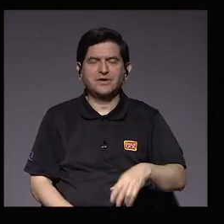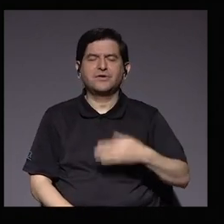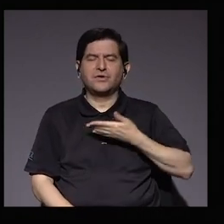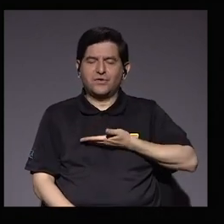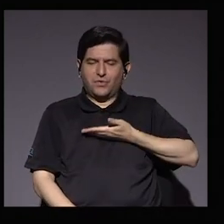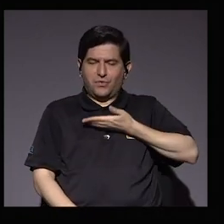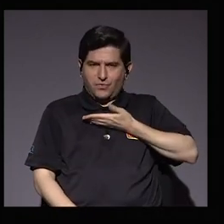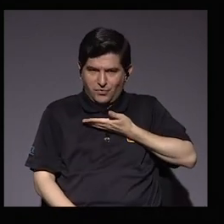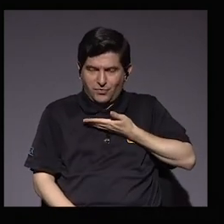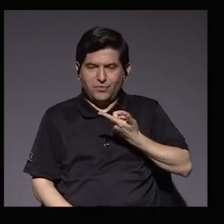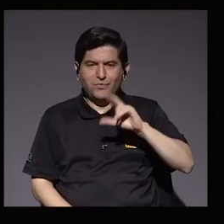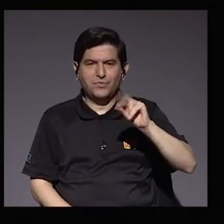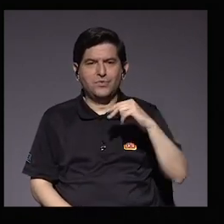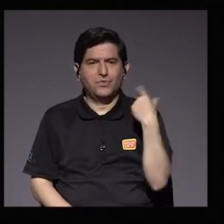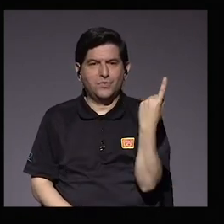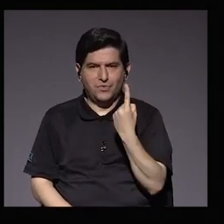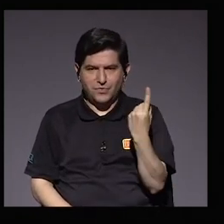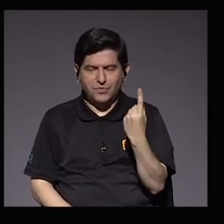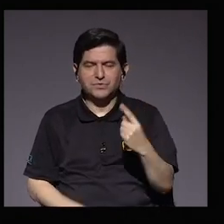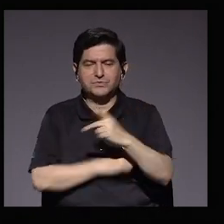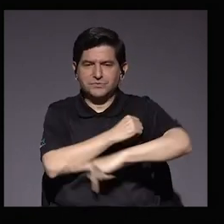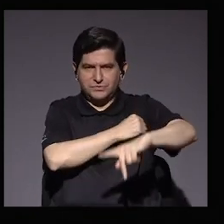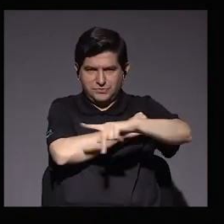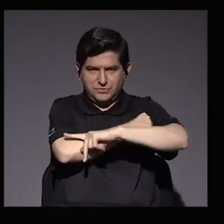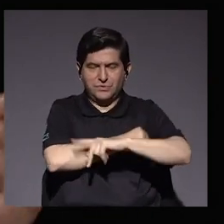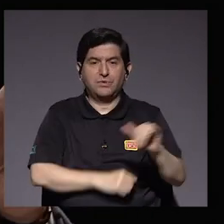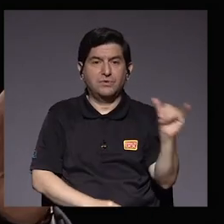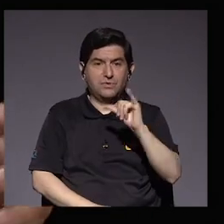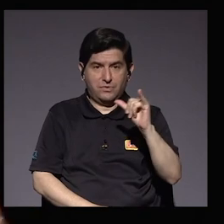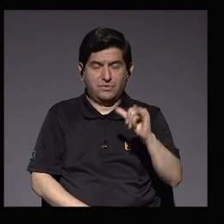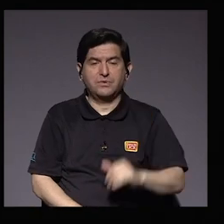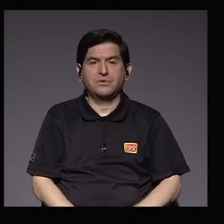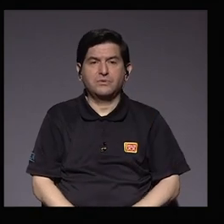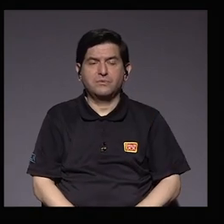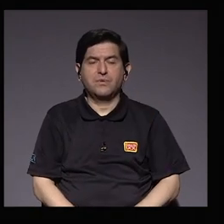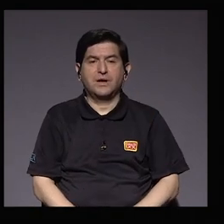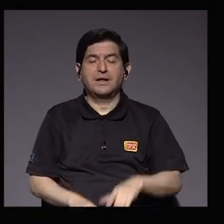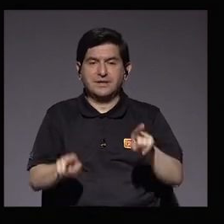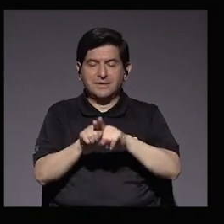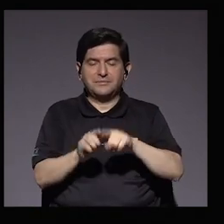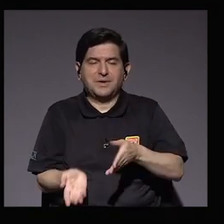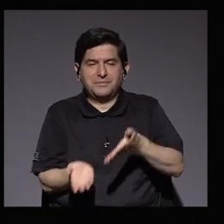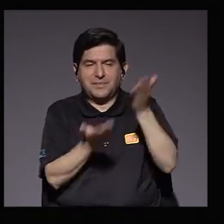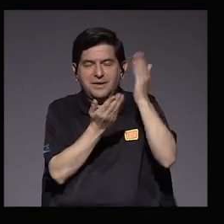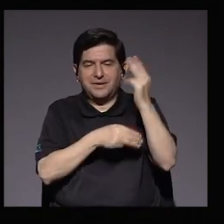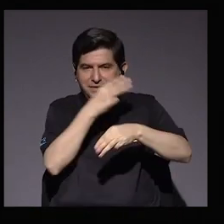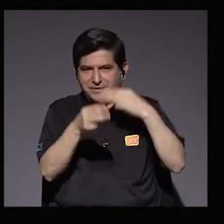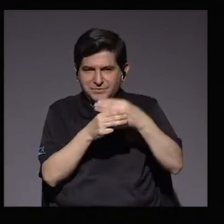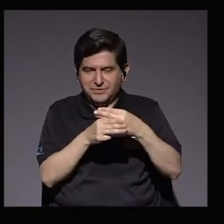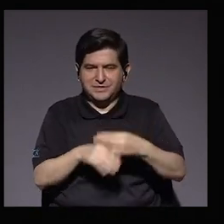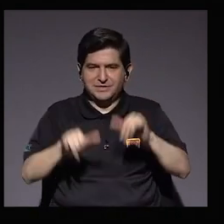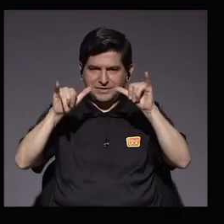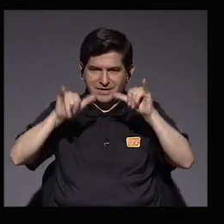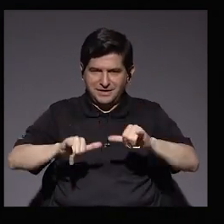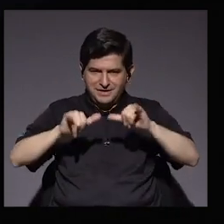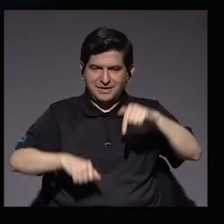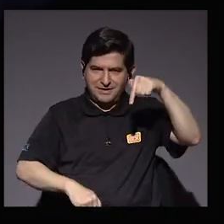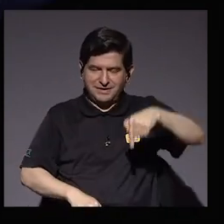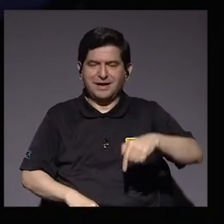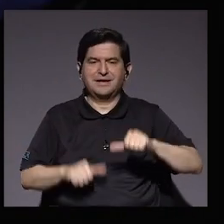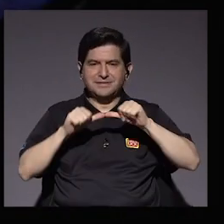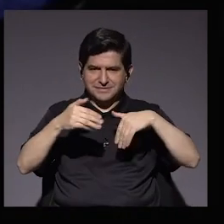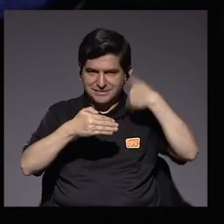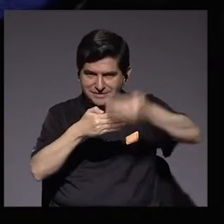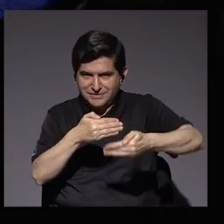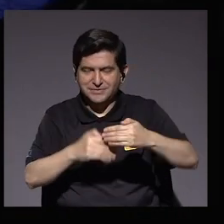Un orgullo, no solamente para nuestro país, sino de exportación mundial. Quédese con nosotros, ya regresamos.